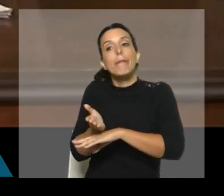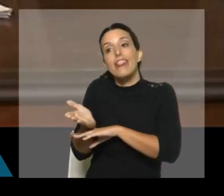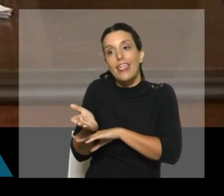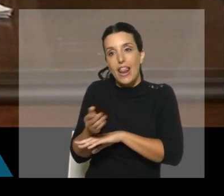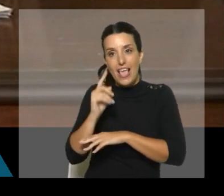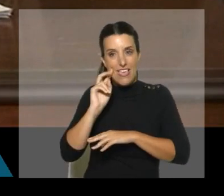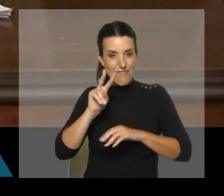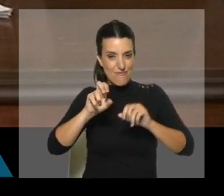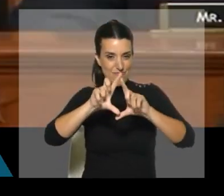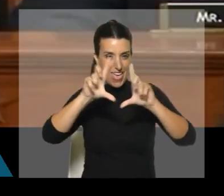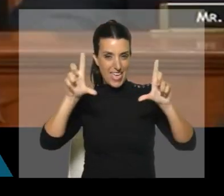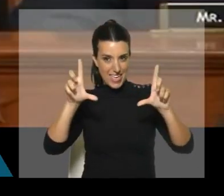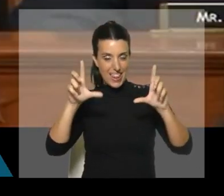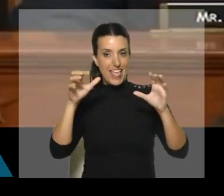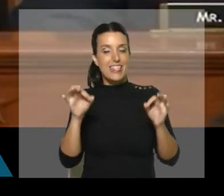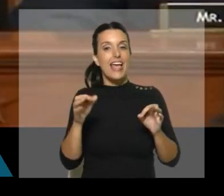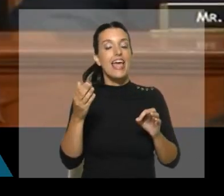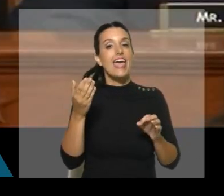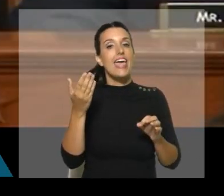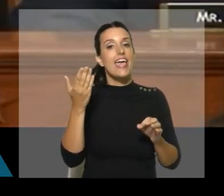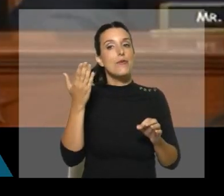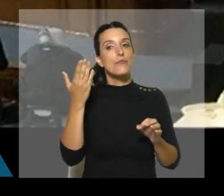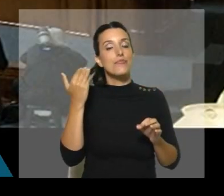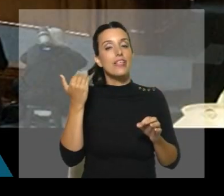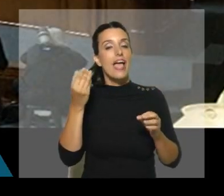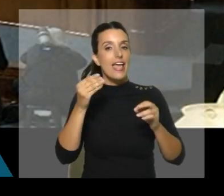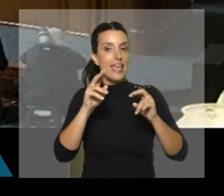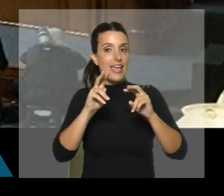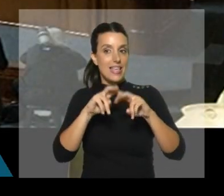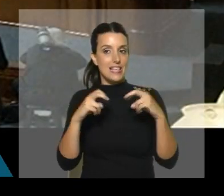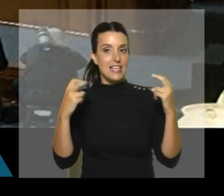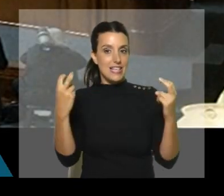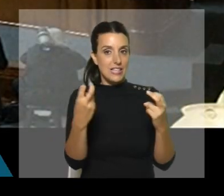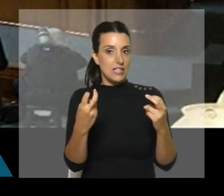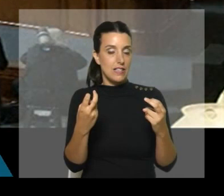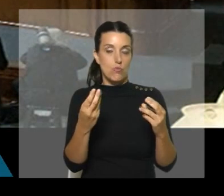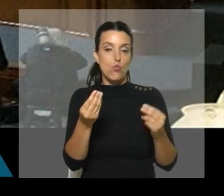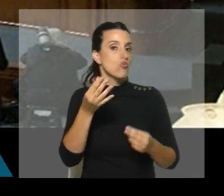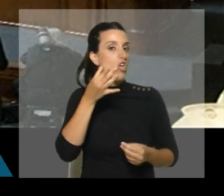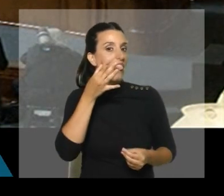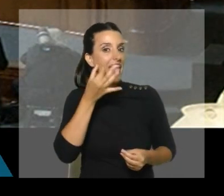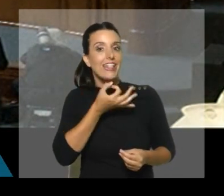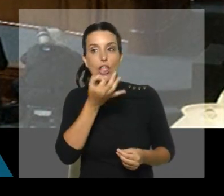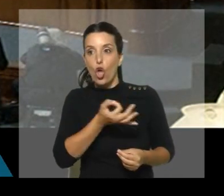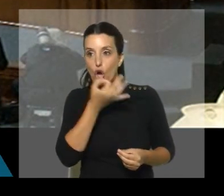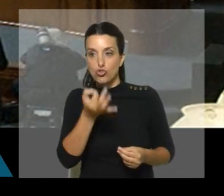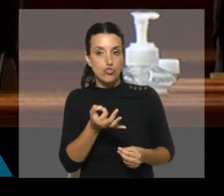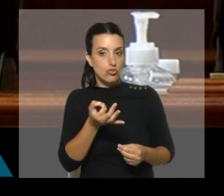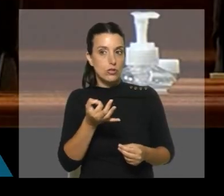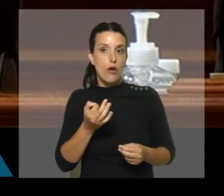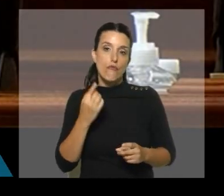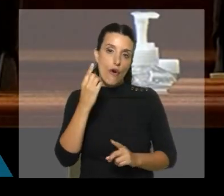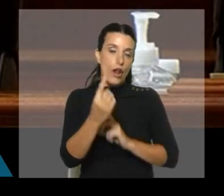todo lo que fue el pasaje de prácticamente cientos de testigos durante todo este